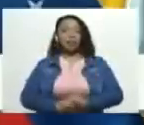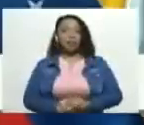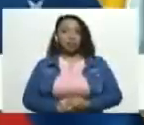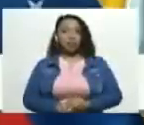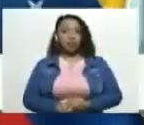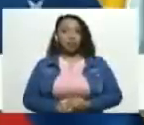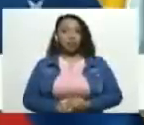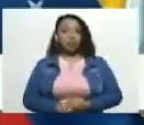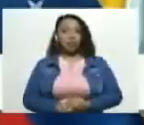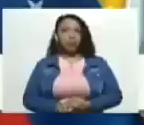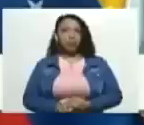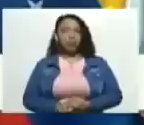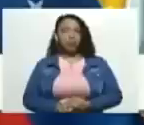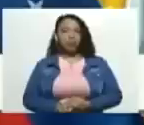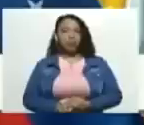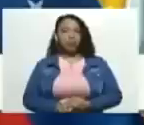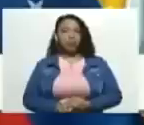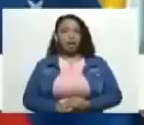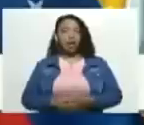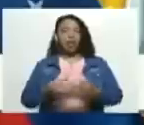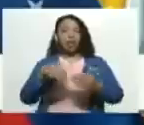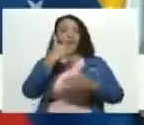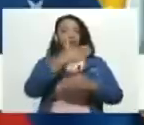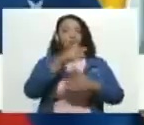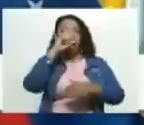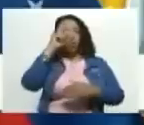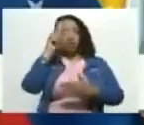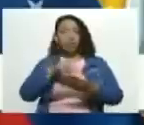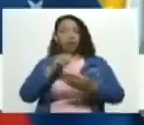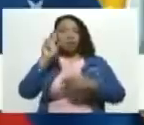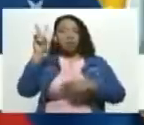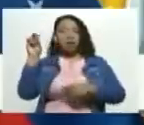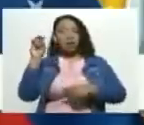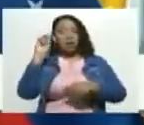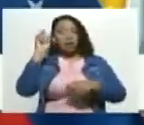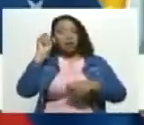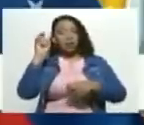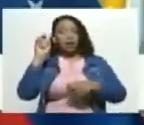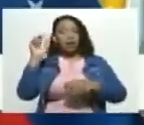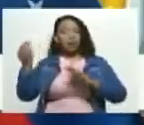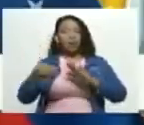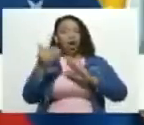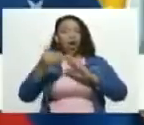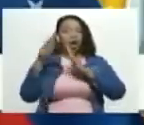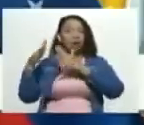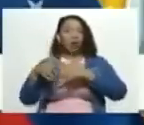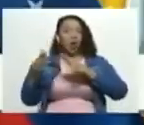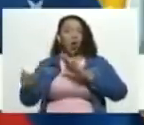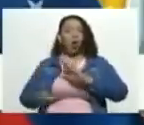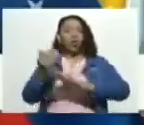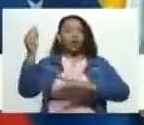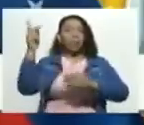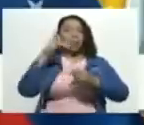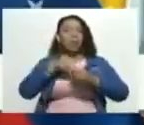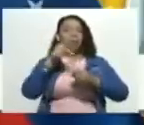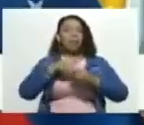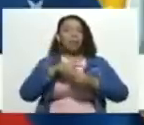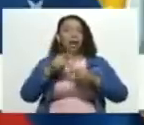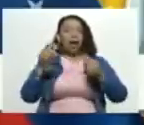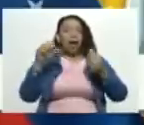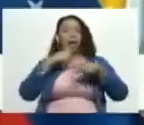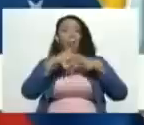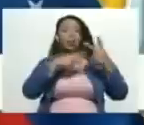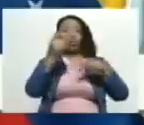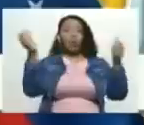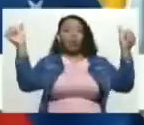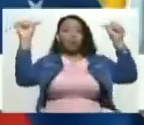y junio del año 2020 producto de la agresión de Estados Unidos contra PDVSA la producción cayó en